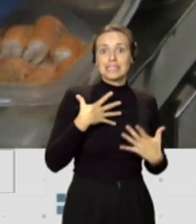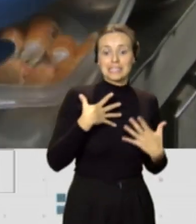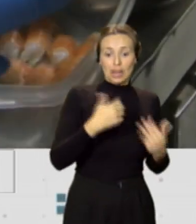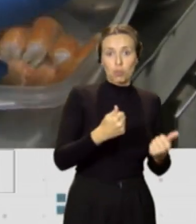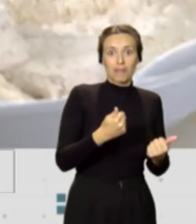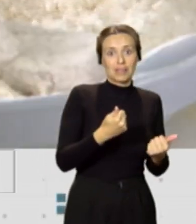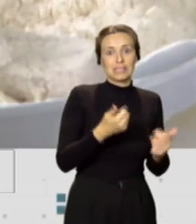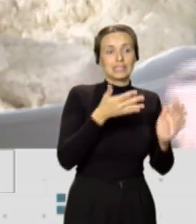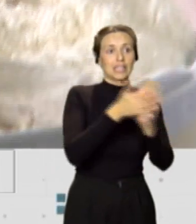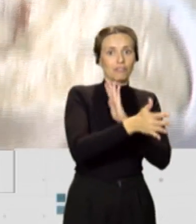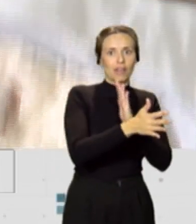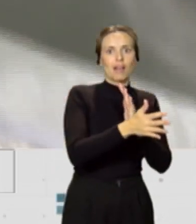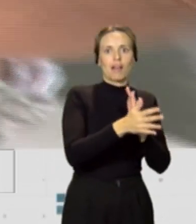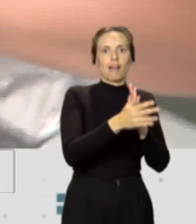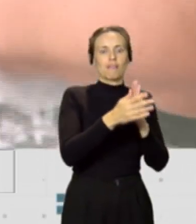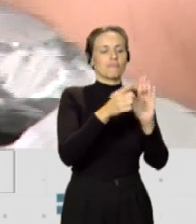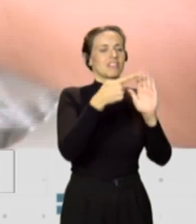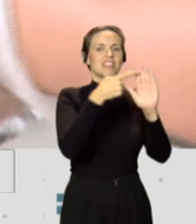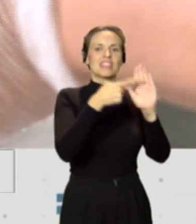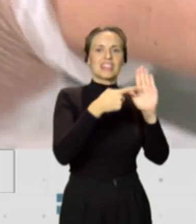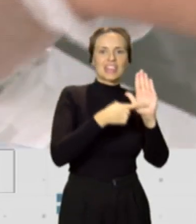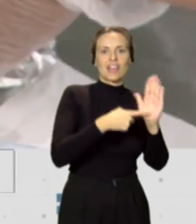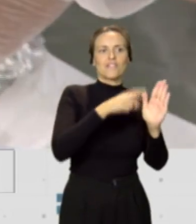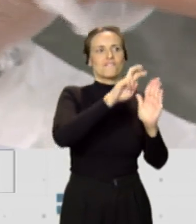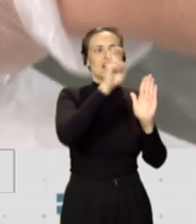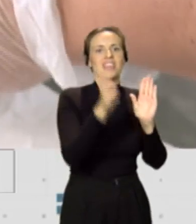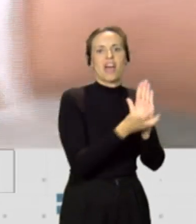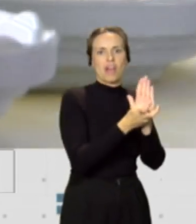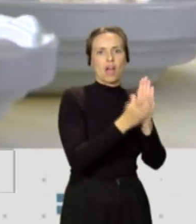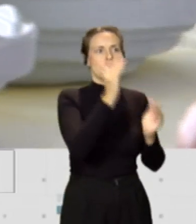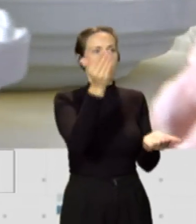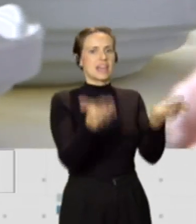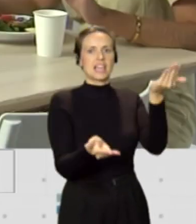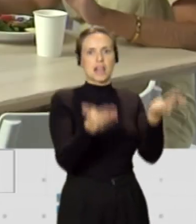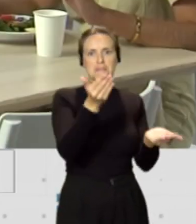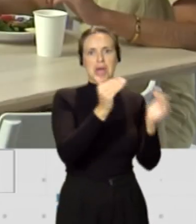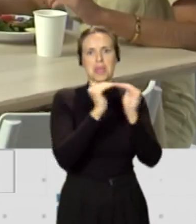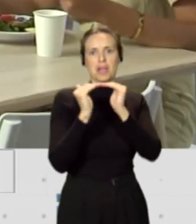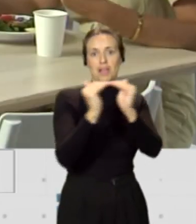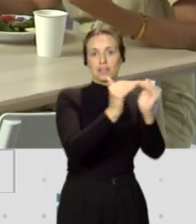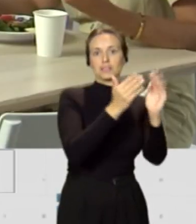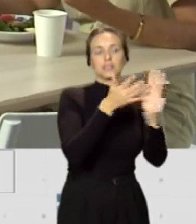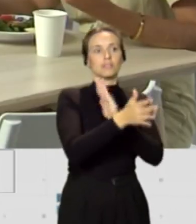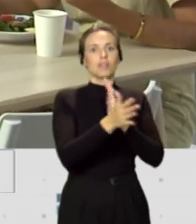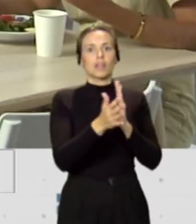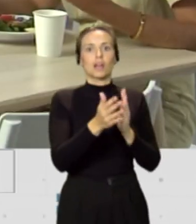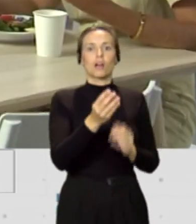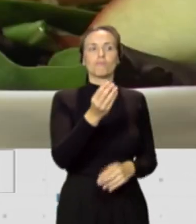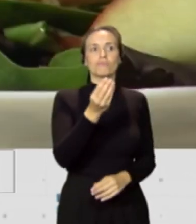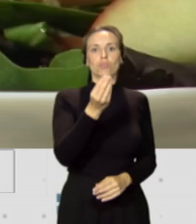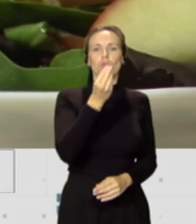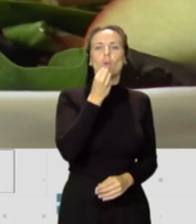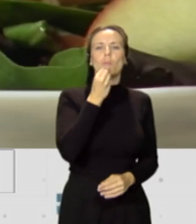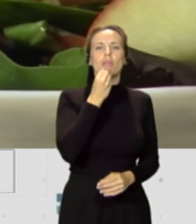implica hacer una dieta variada, equilibrada, donde tengamos en cuenta cuáles son las frecuencias de consumo